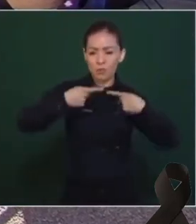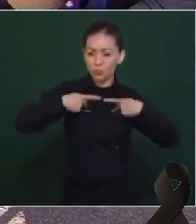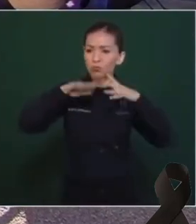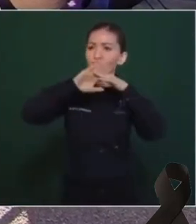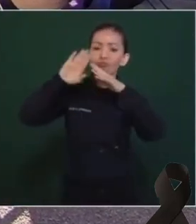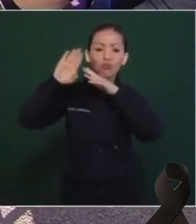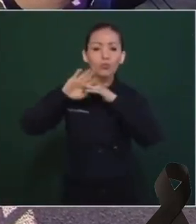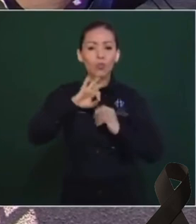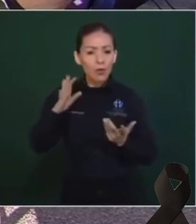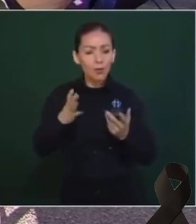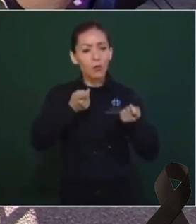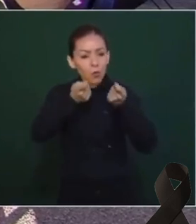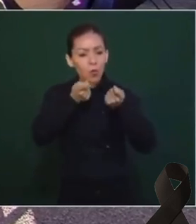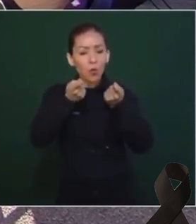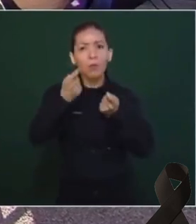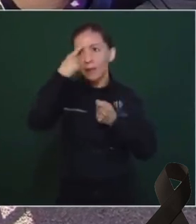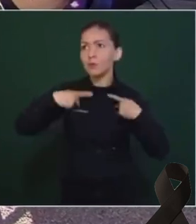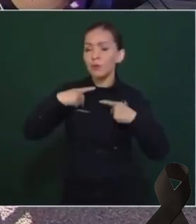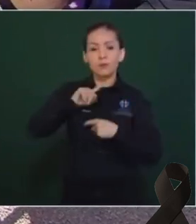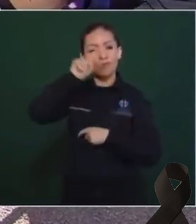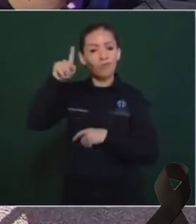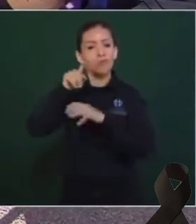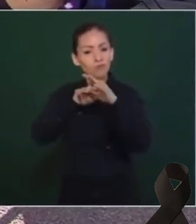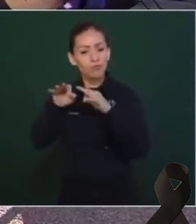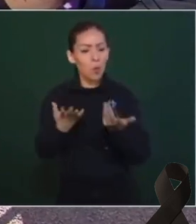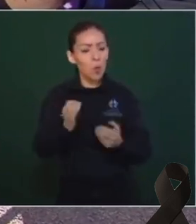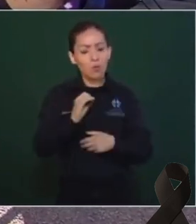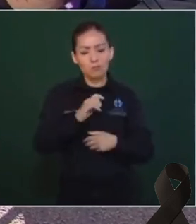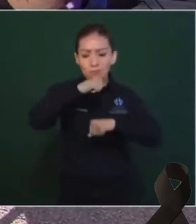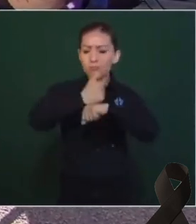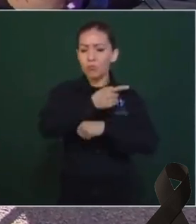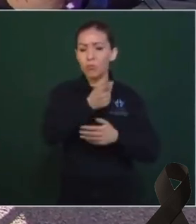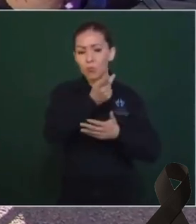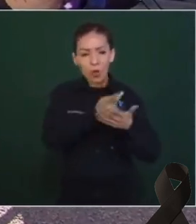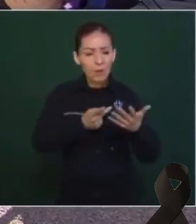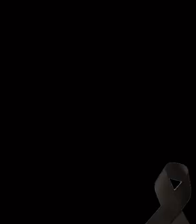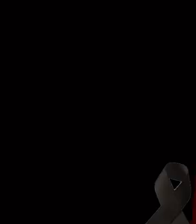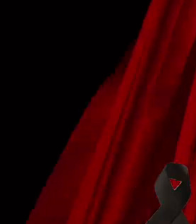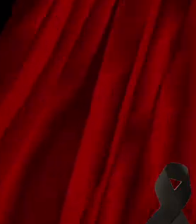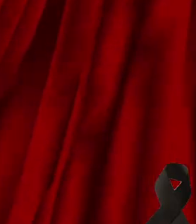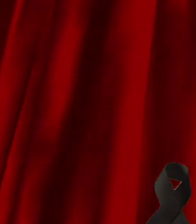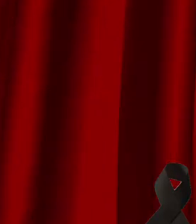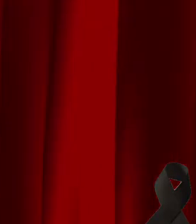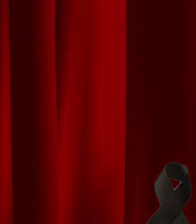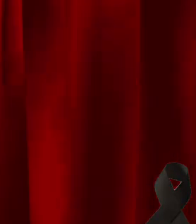¿Por qué no implementar de inmediato un programa de visas temporales de trabajo?